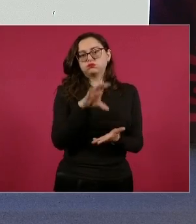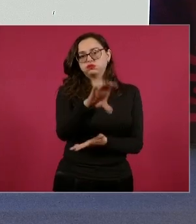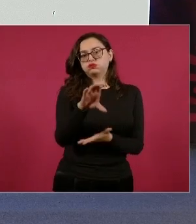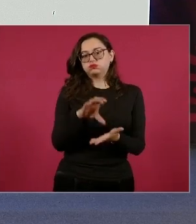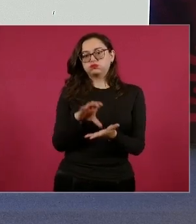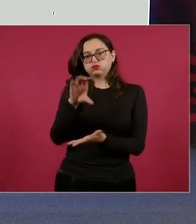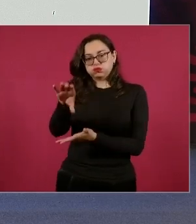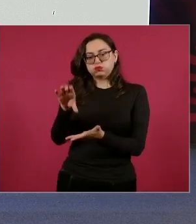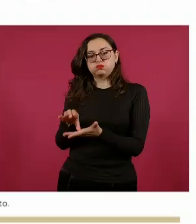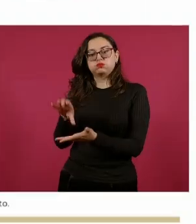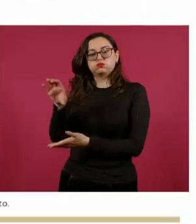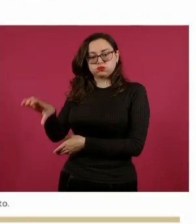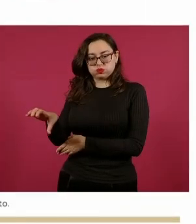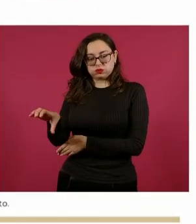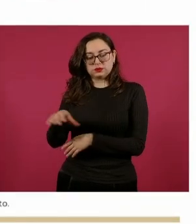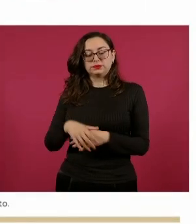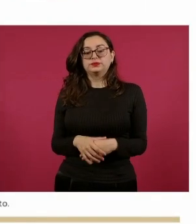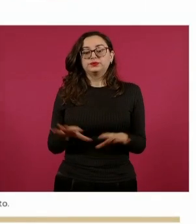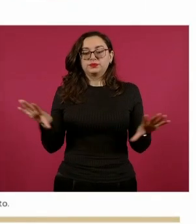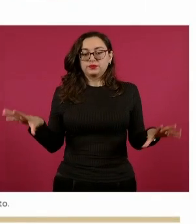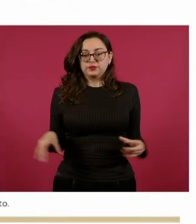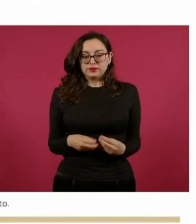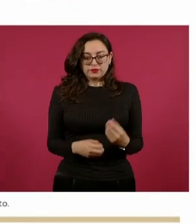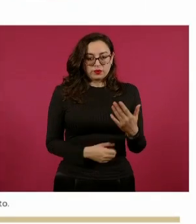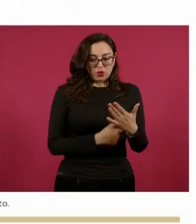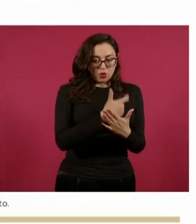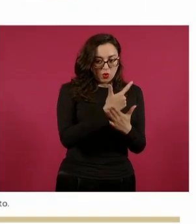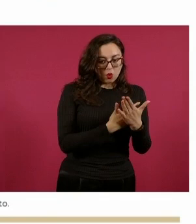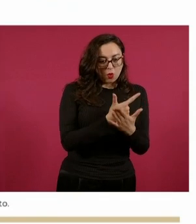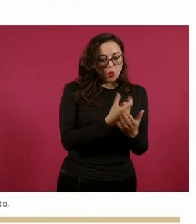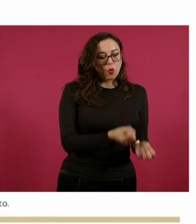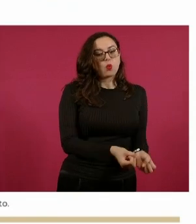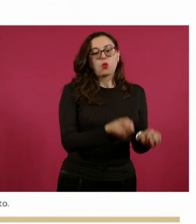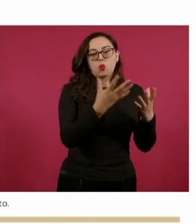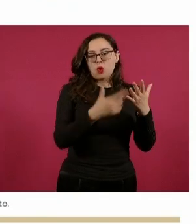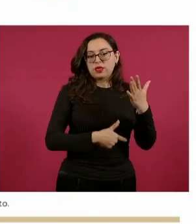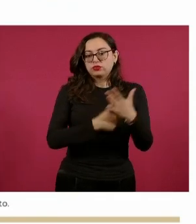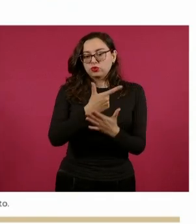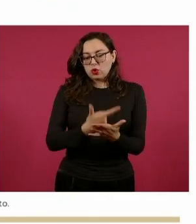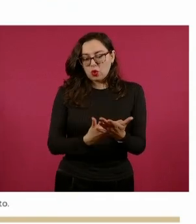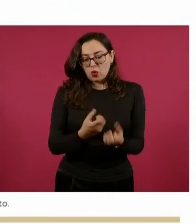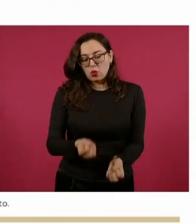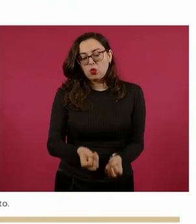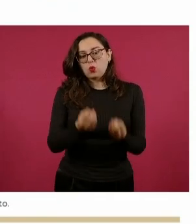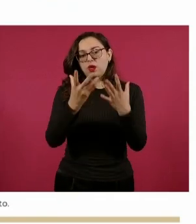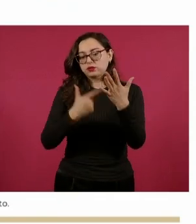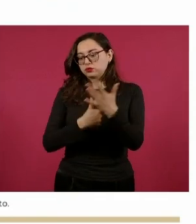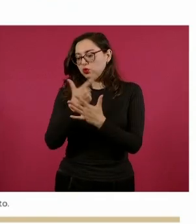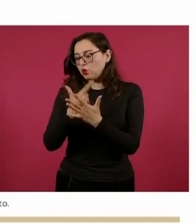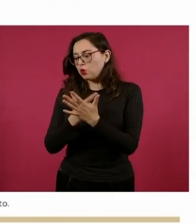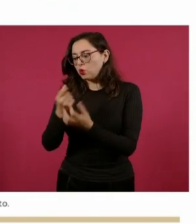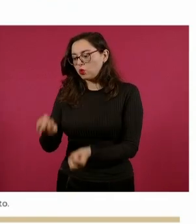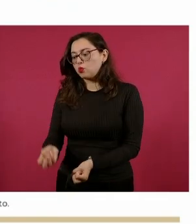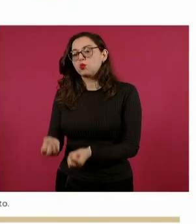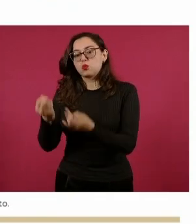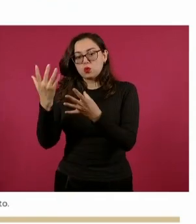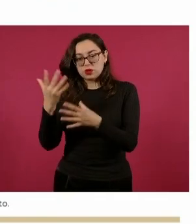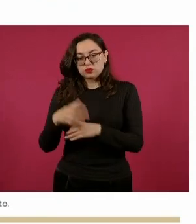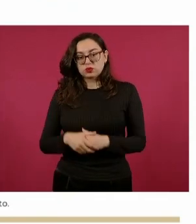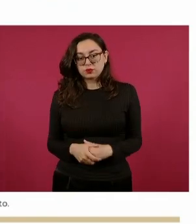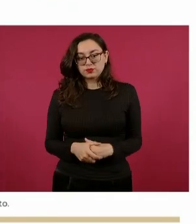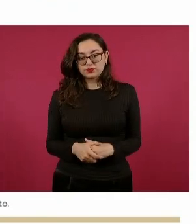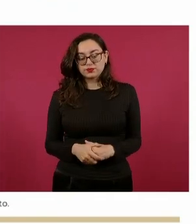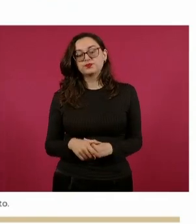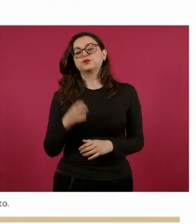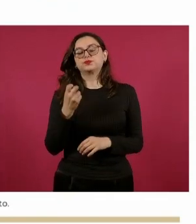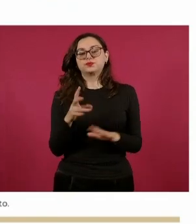el número de recursos obtenidos de la regularización y estos recursos que decíamos